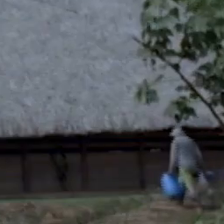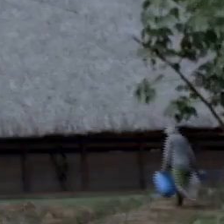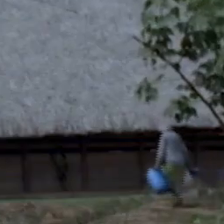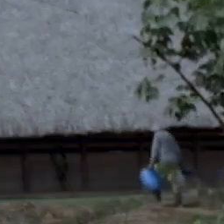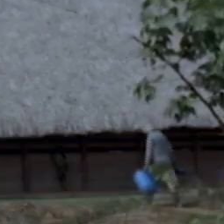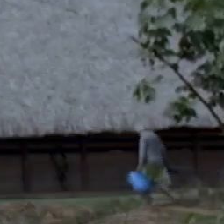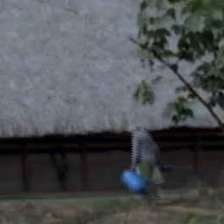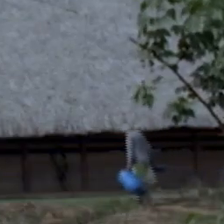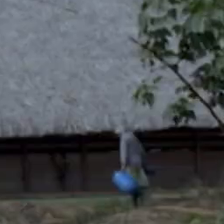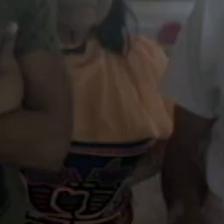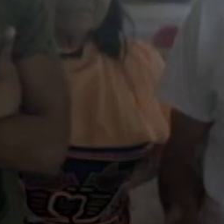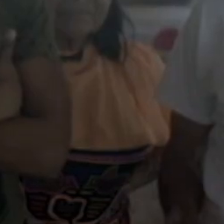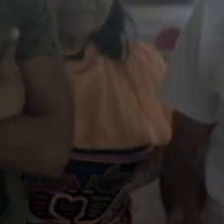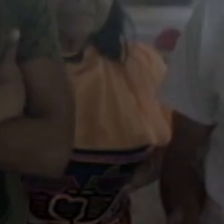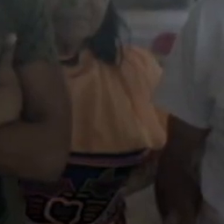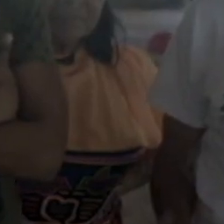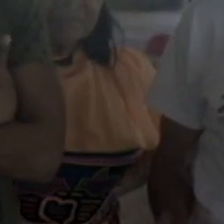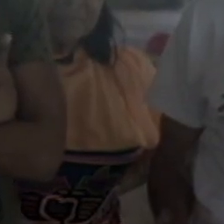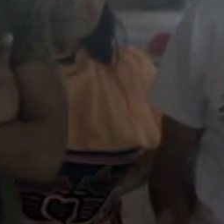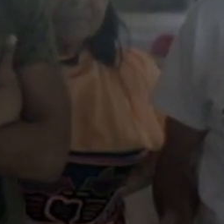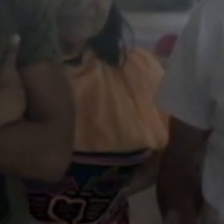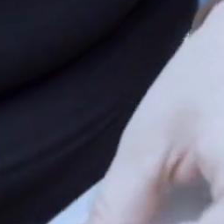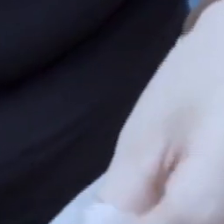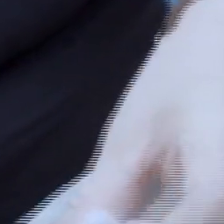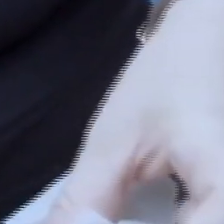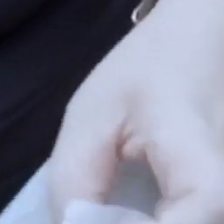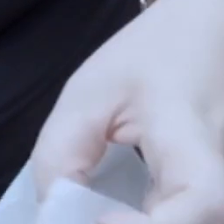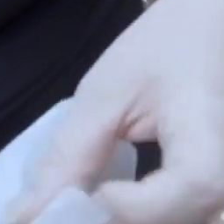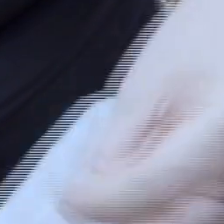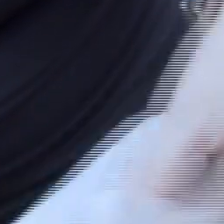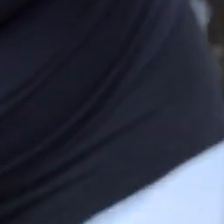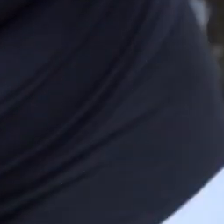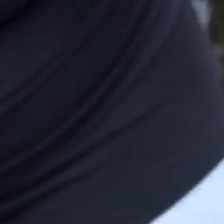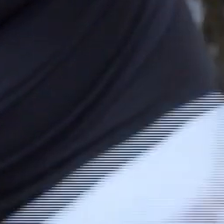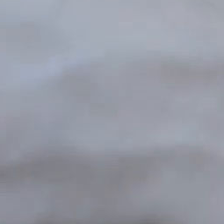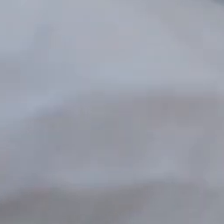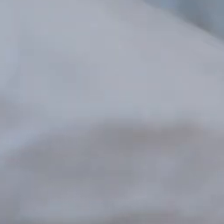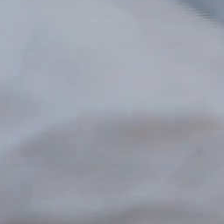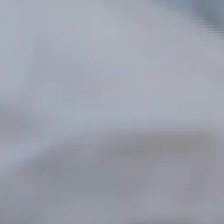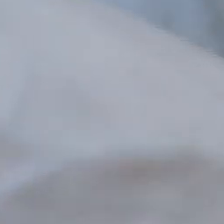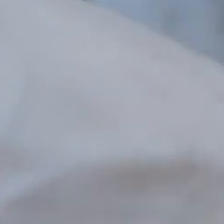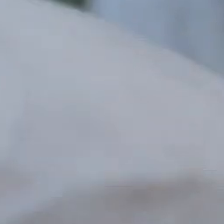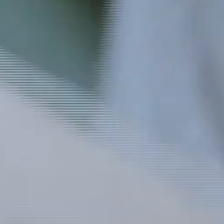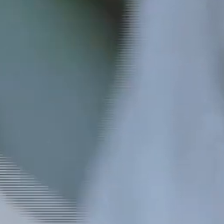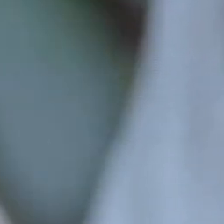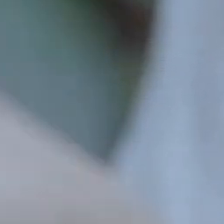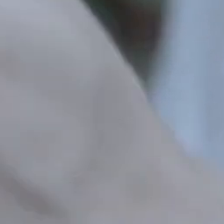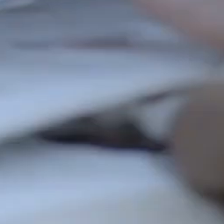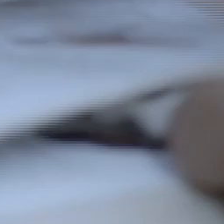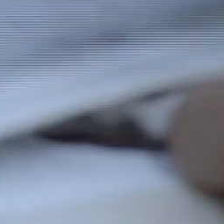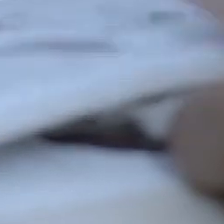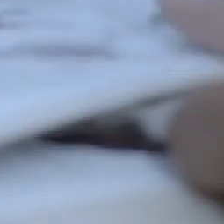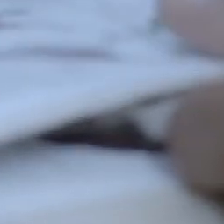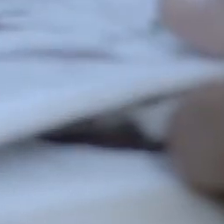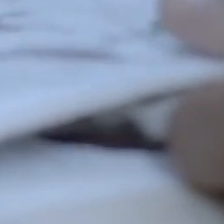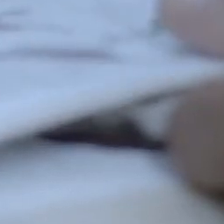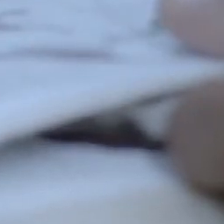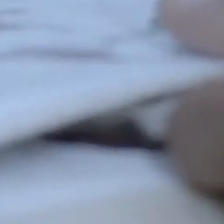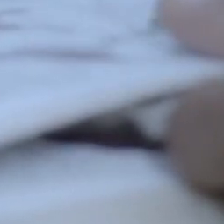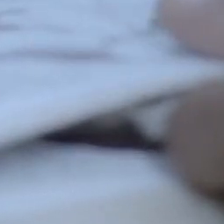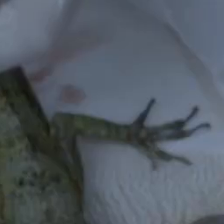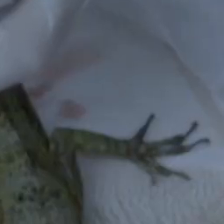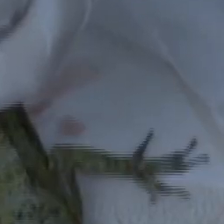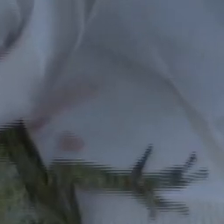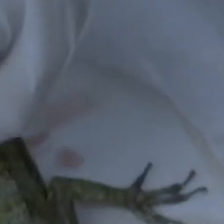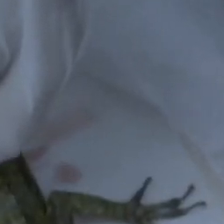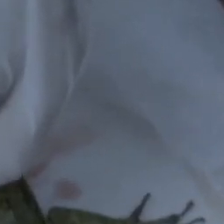comunidades indígenas, afro, sinestizos, girando y desarrollándonos alrededor de él. Solo